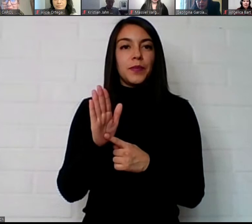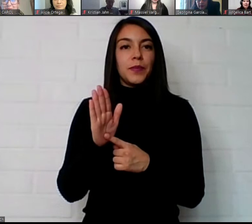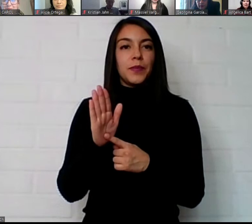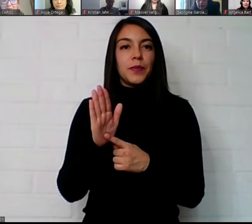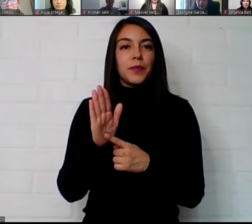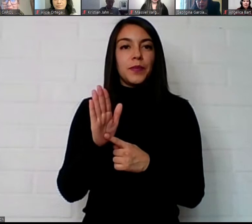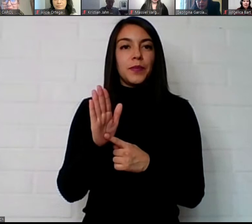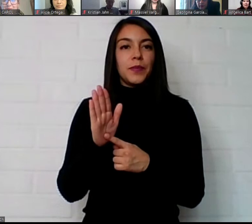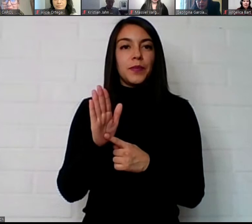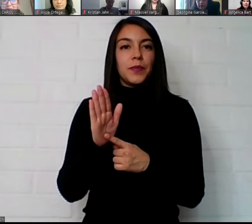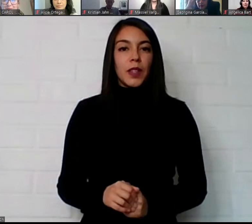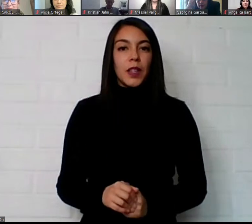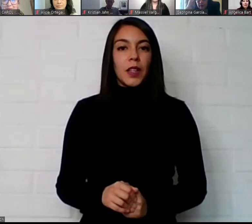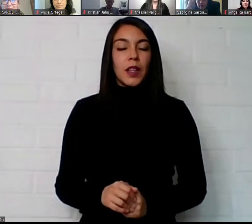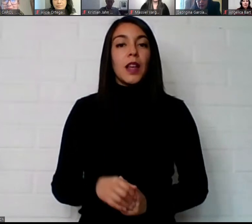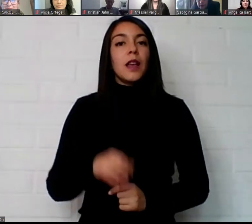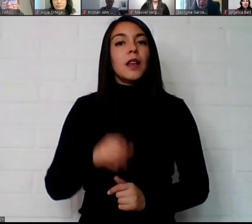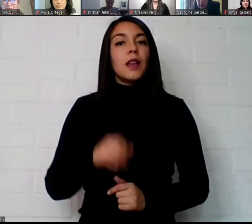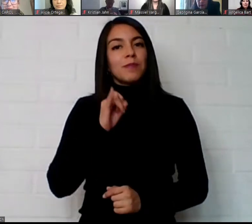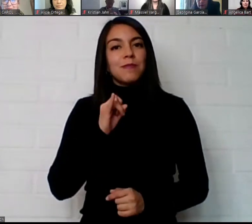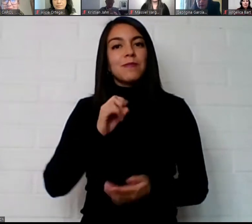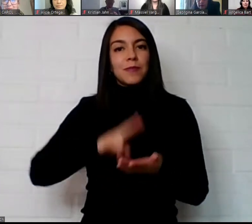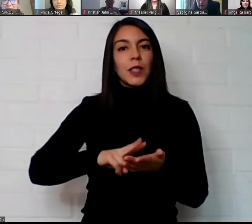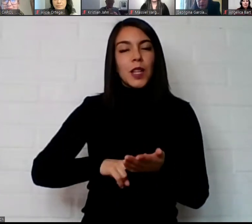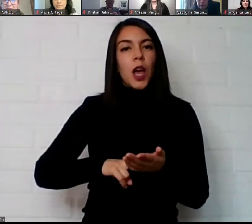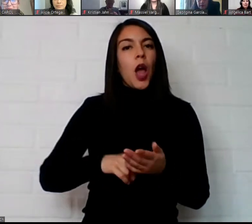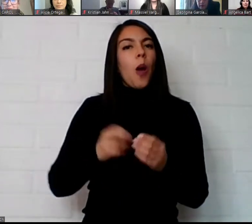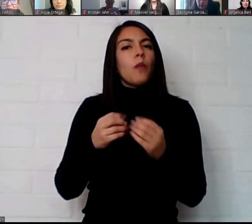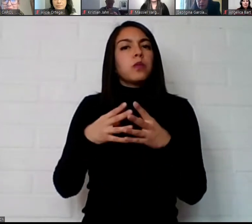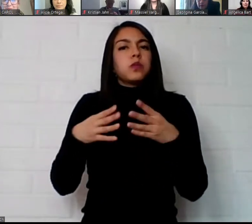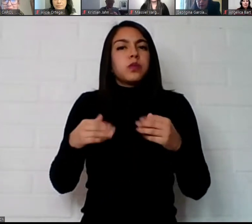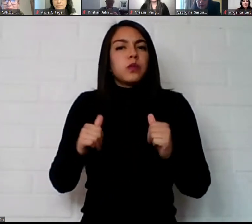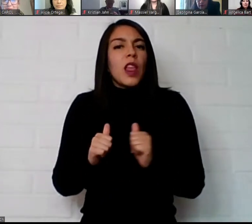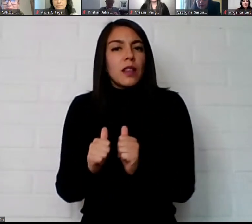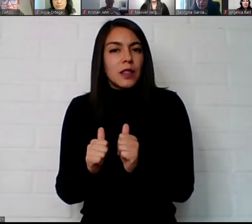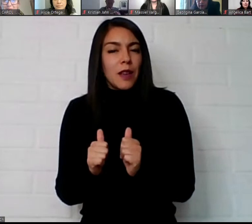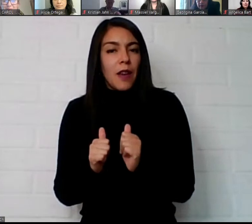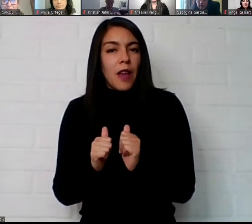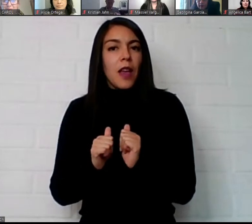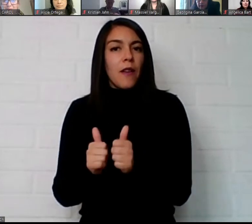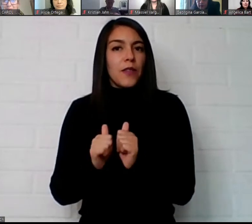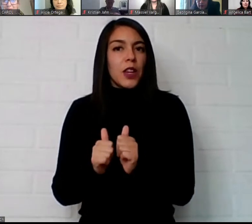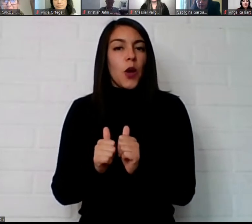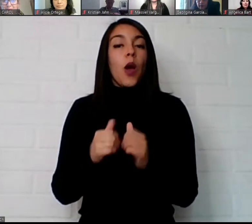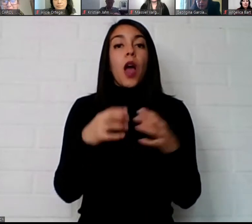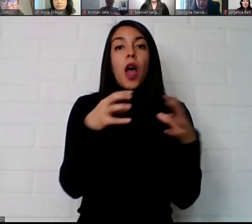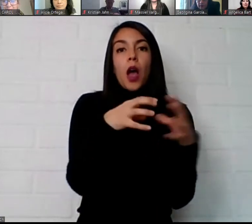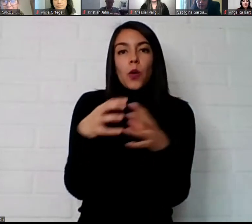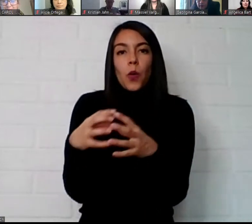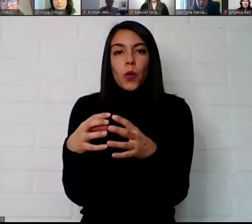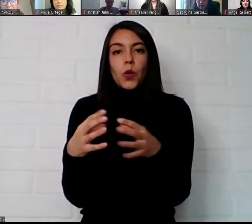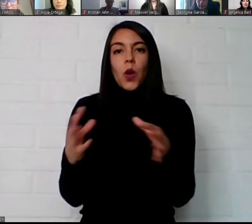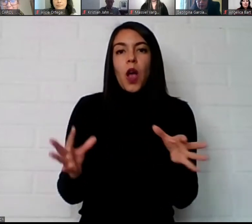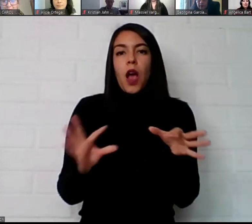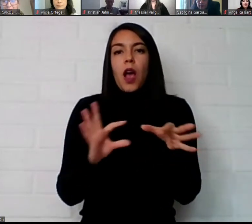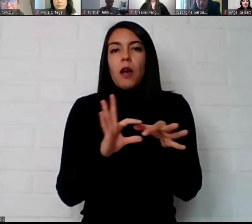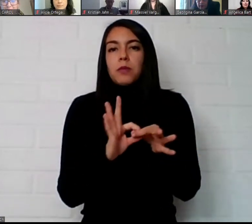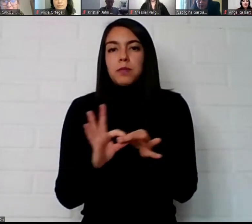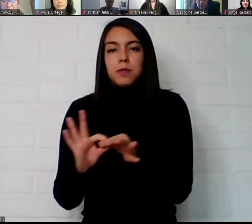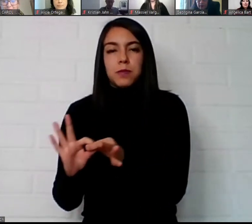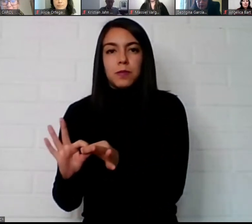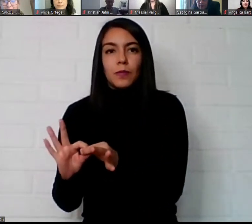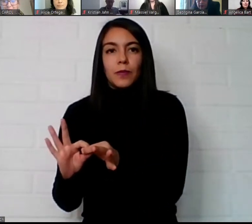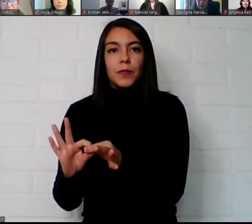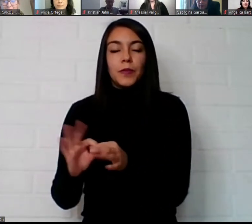en el sentido de que sí es cierto hay muchos desafíos pero también se ve un equipo como articulado en el fondo y que